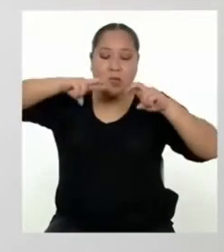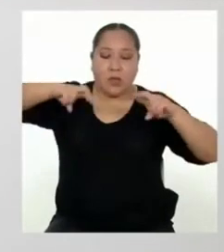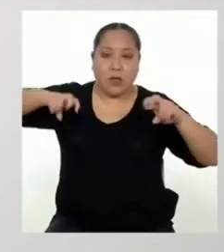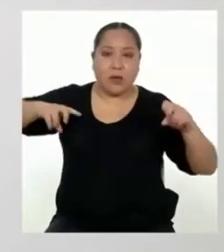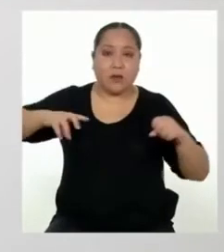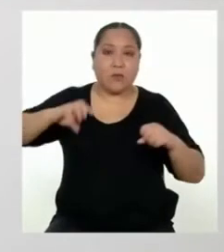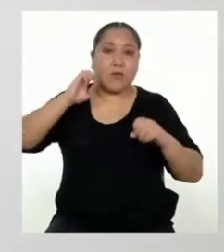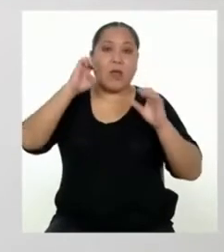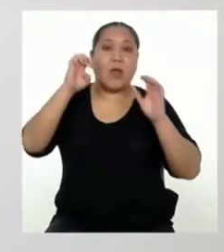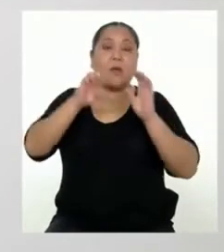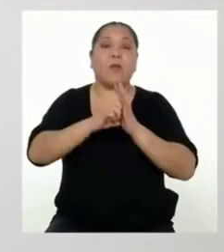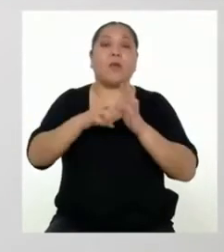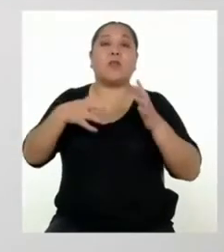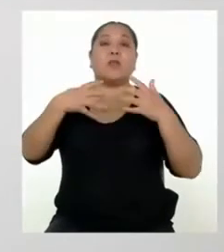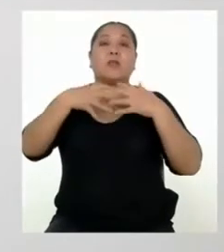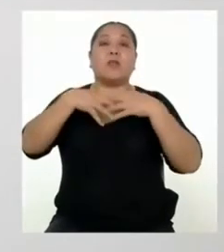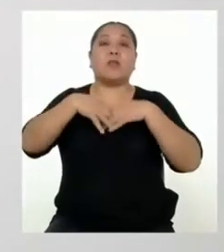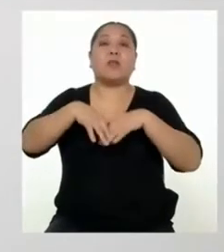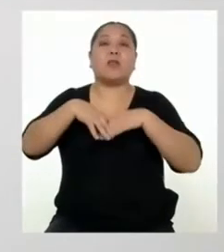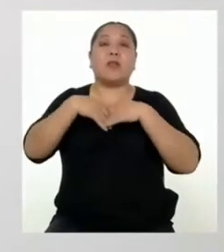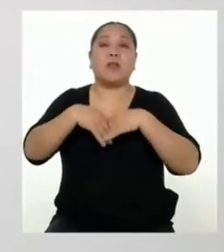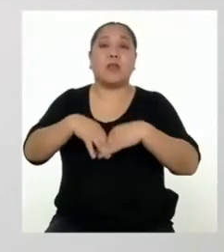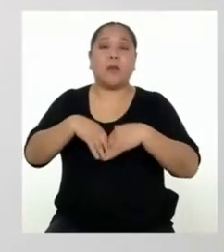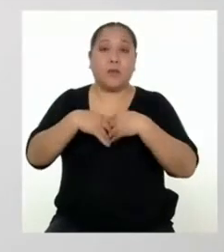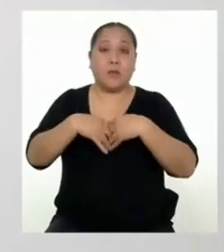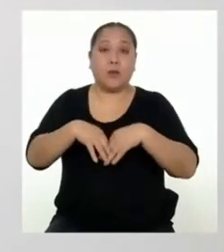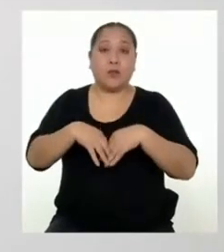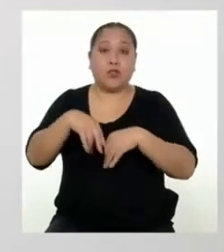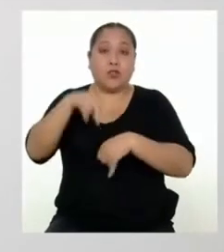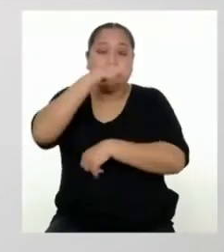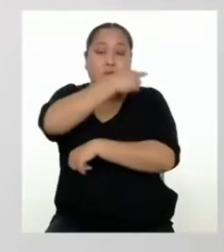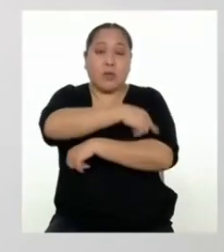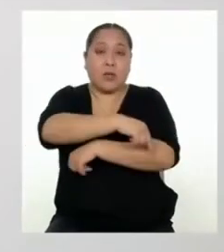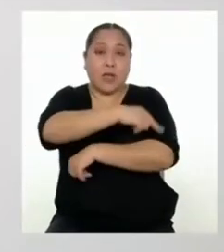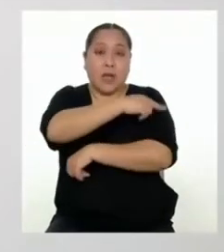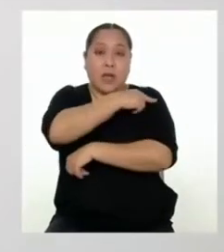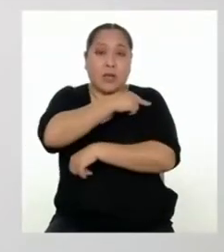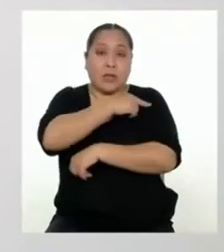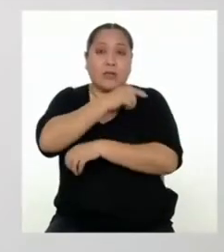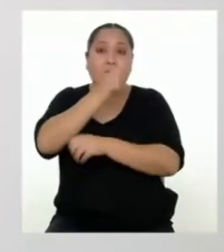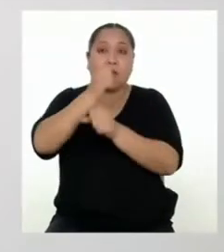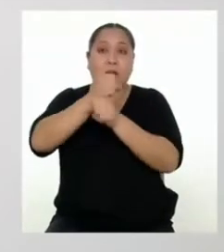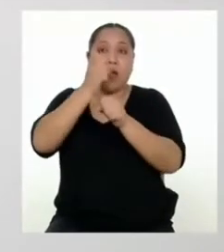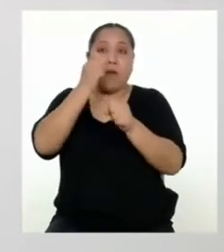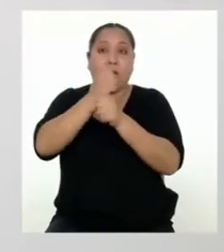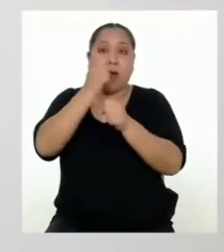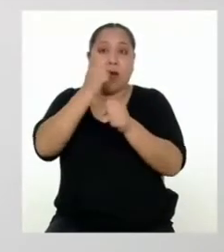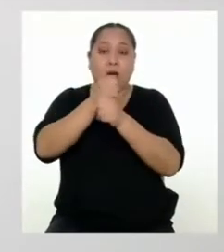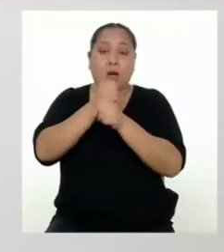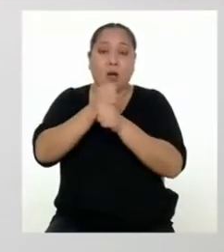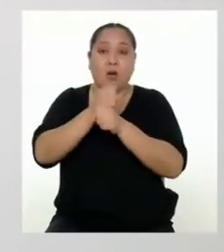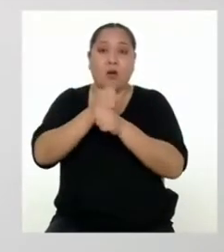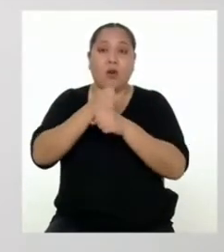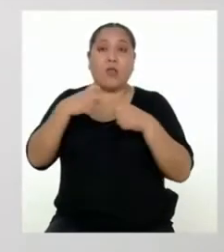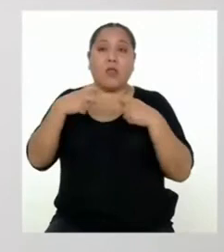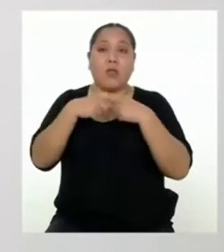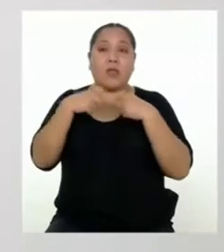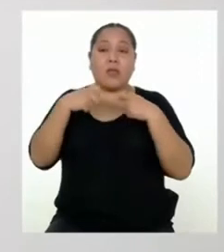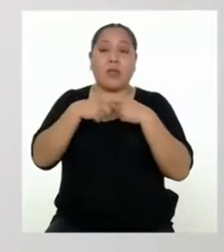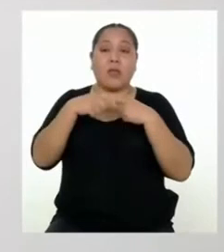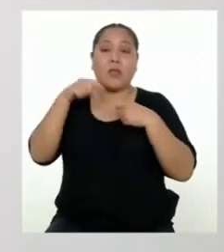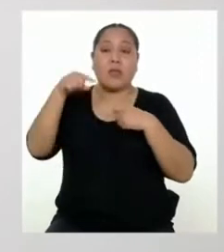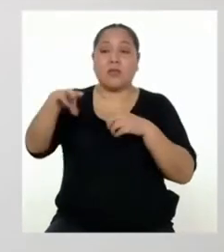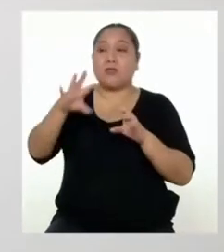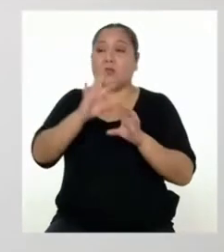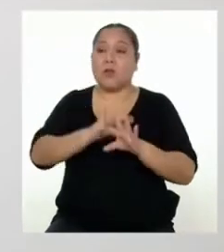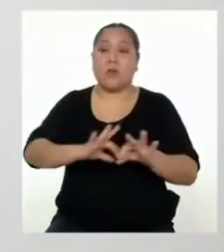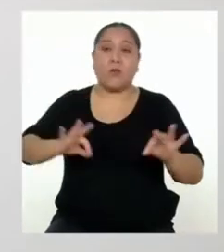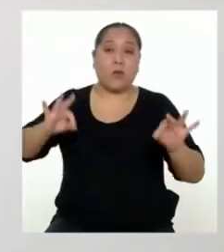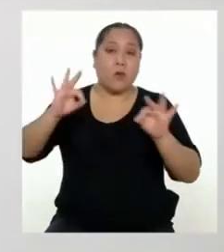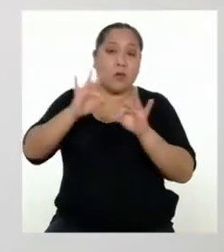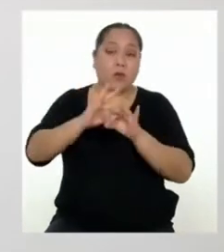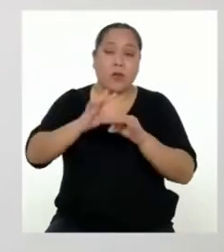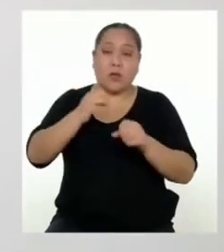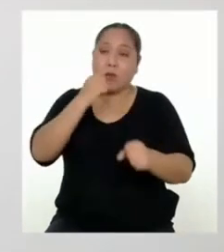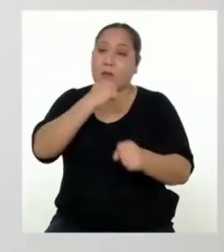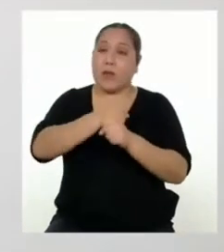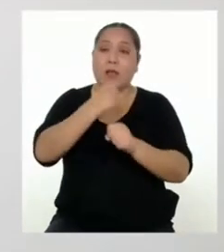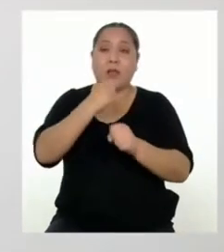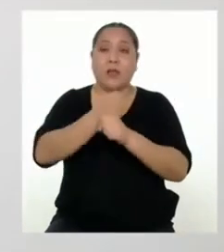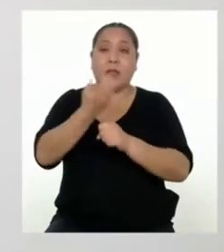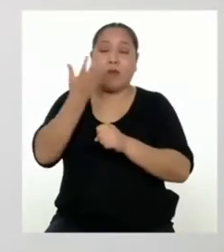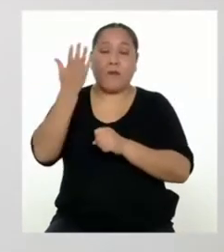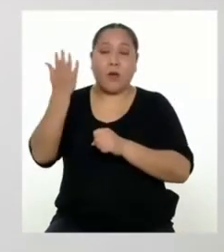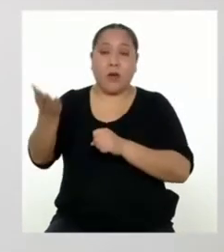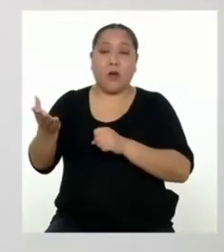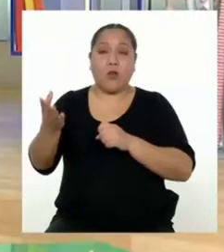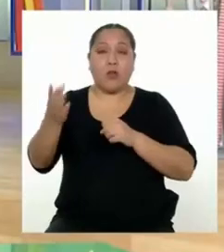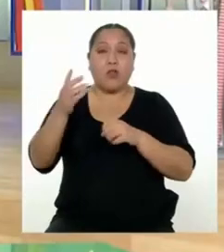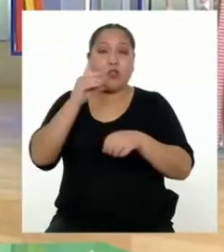ejemplo, los equipos de los hospitales trabajan con energía eléctrica y estos son vitales para la labor que están haciendo hoy los médicos